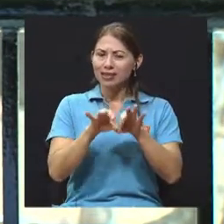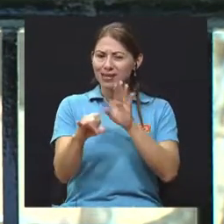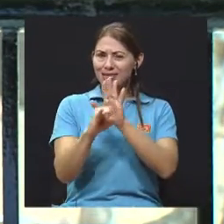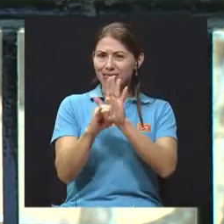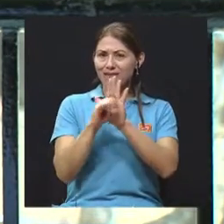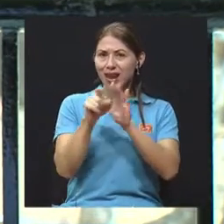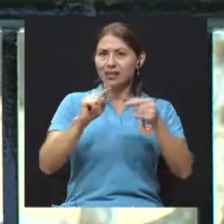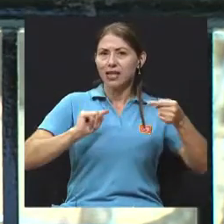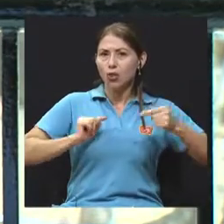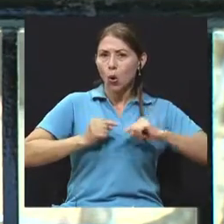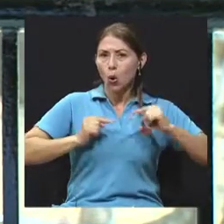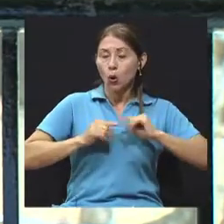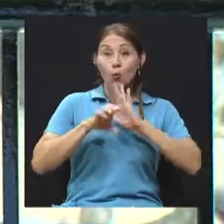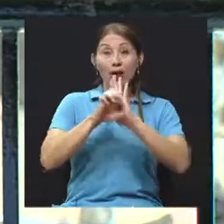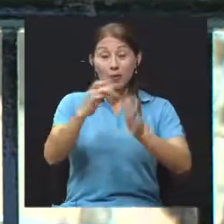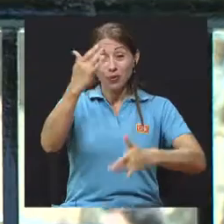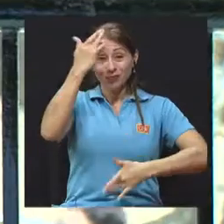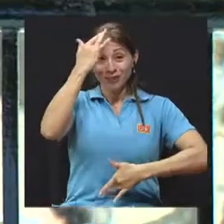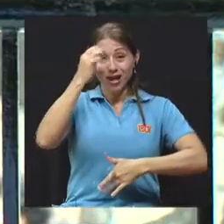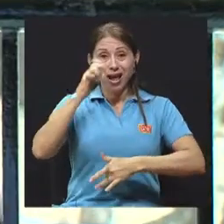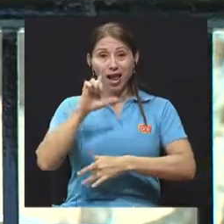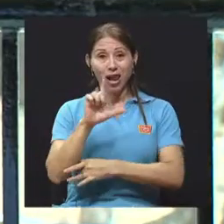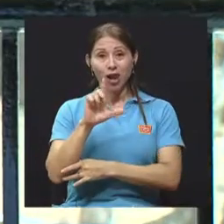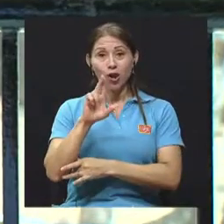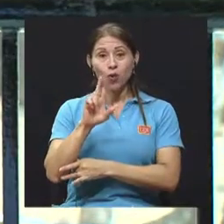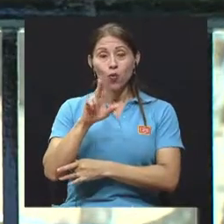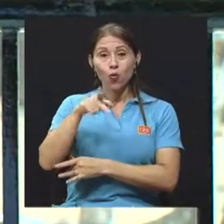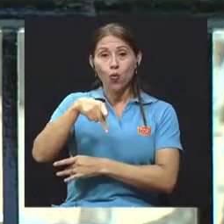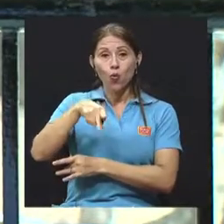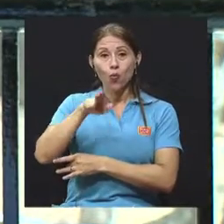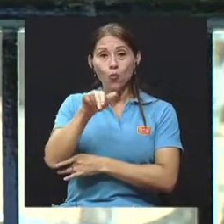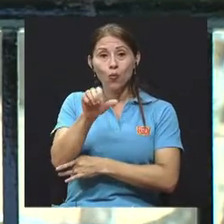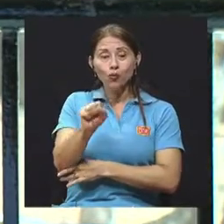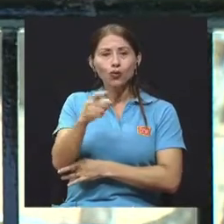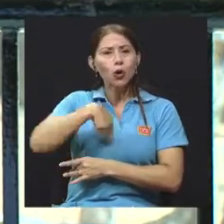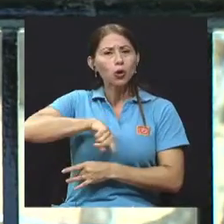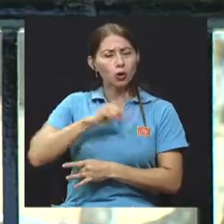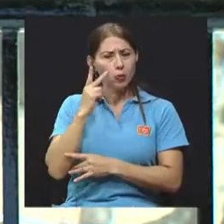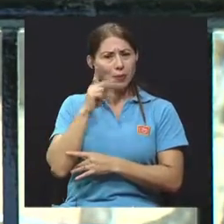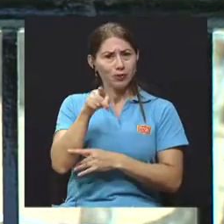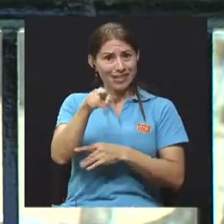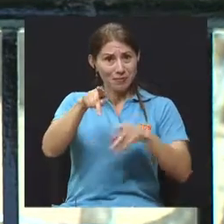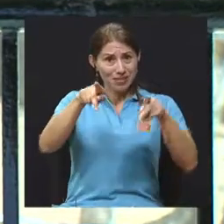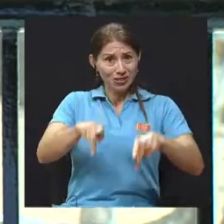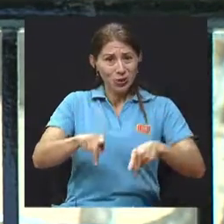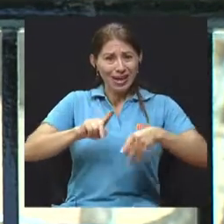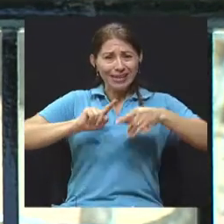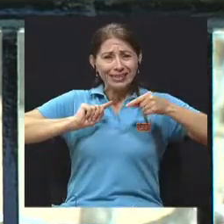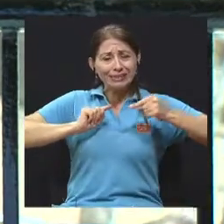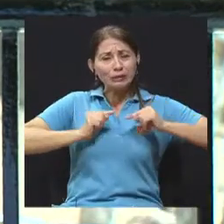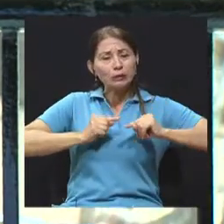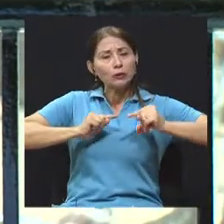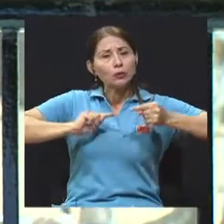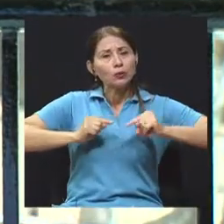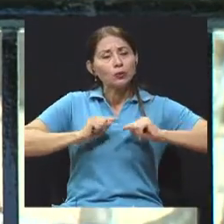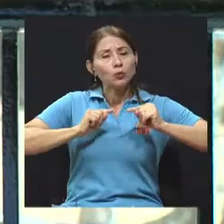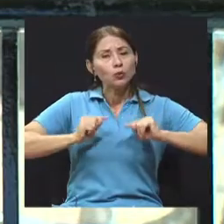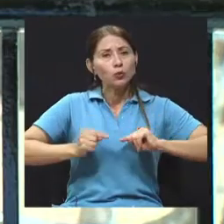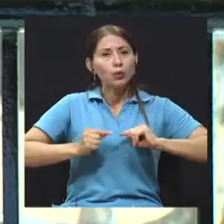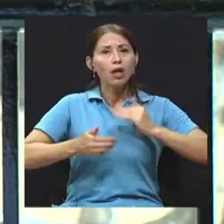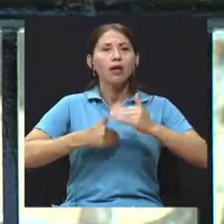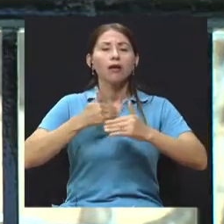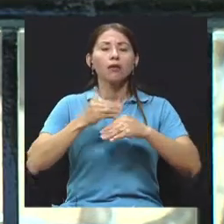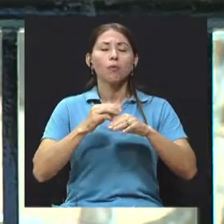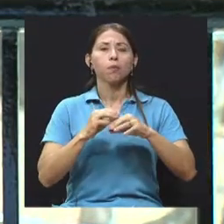que tenga características, digamos, inflamatorias, que es lo que lo define. Es un dolor que usualmente la persona va a sentirlo más intenso cuando está